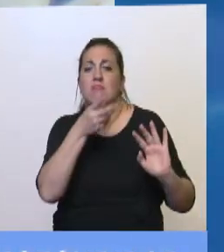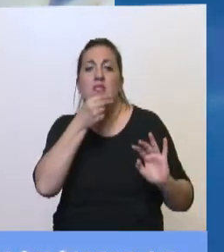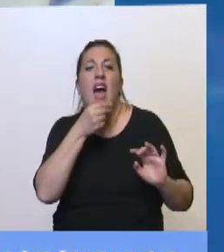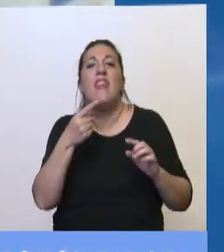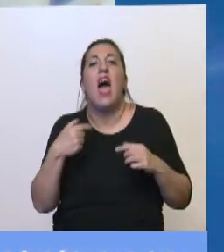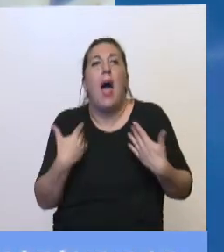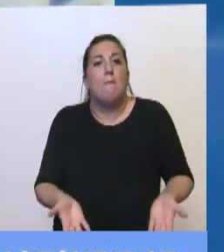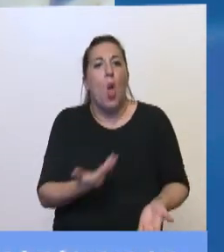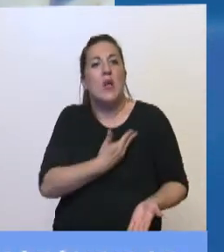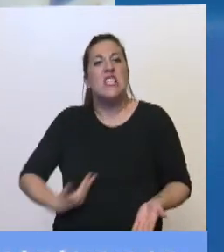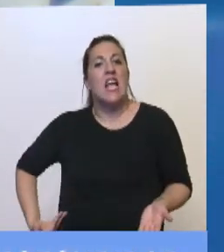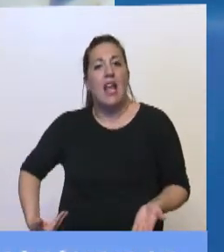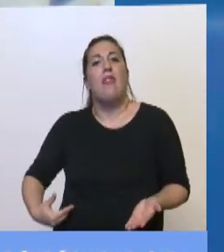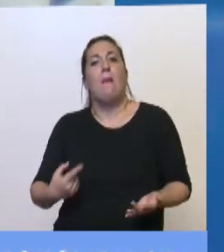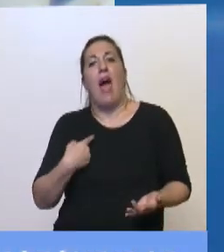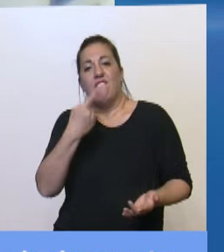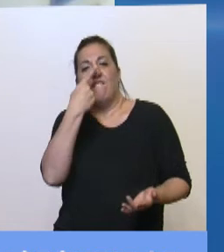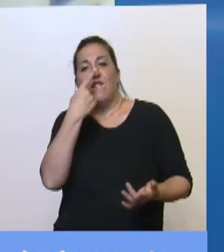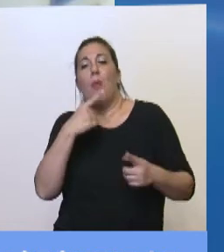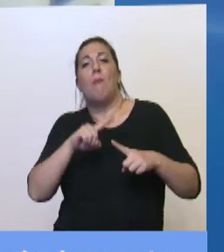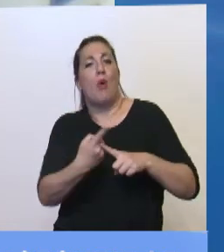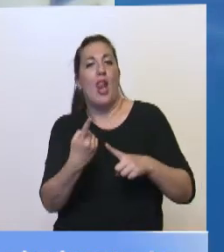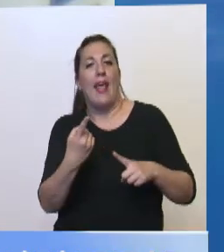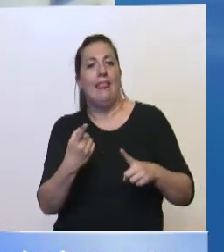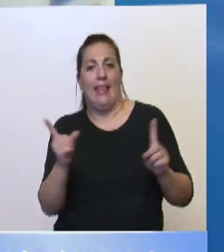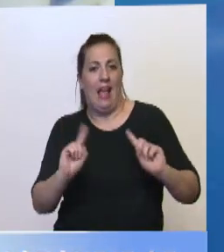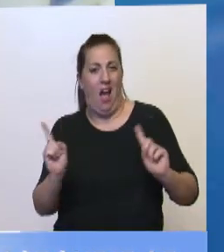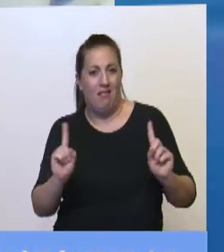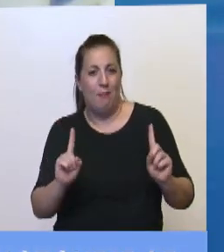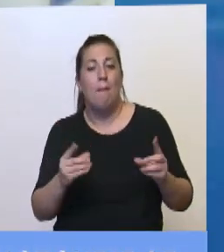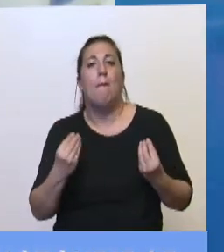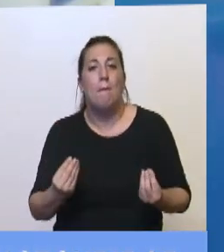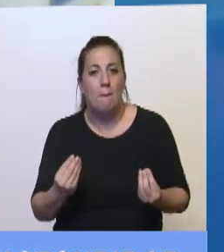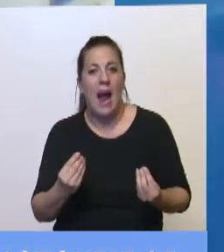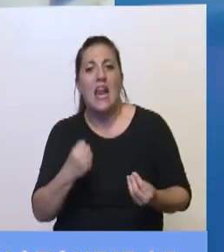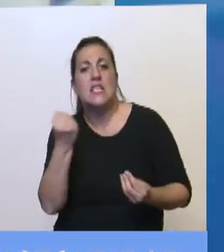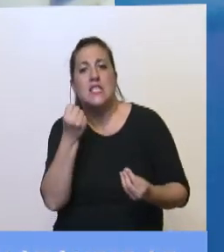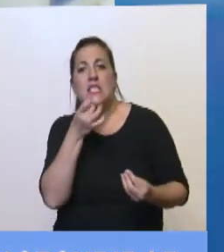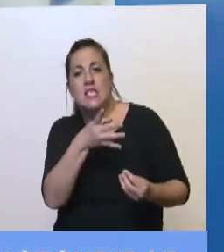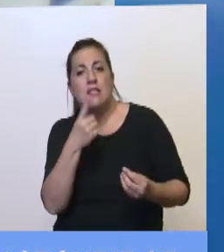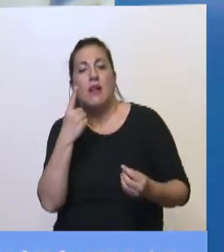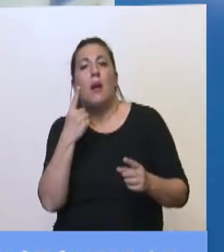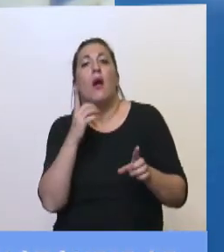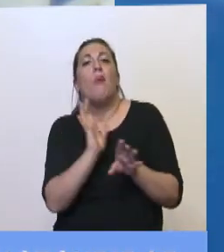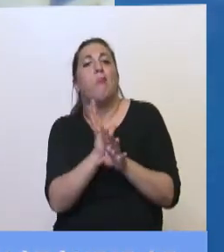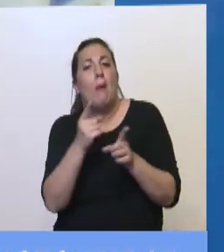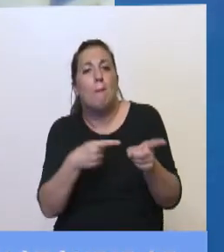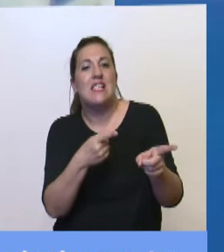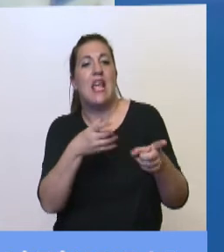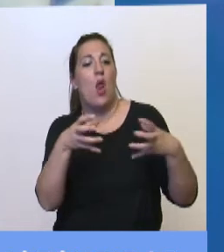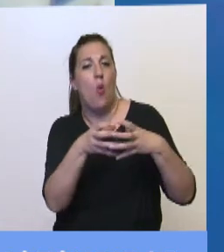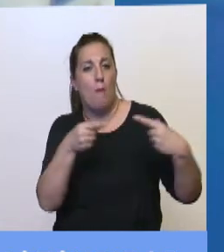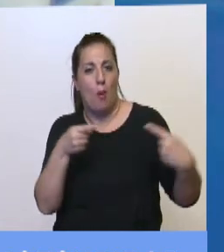del Estado para hacer política y para precisamente perseguir a los dirigentes políticos